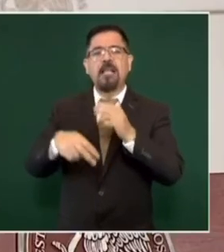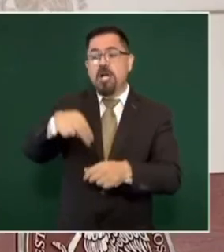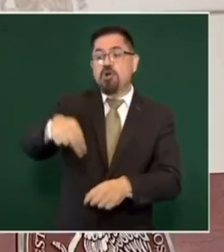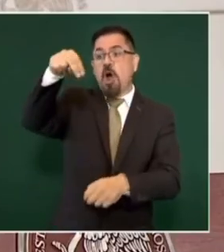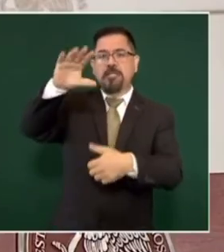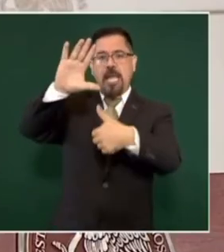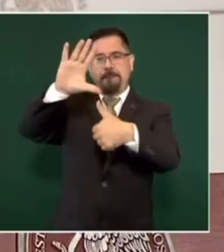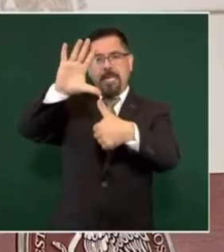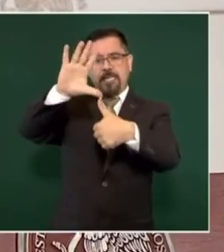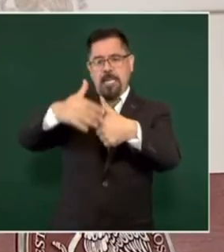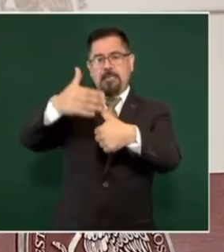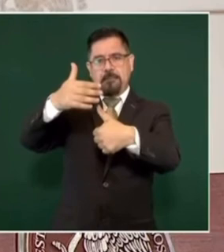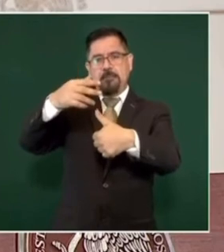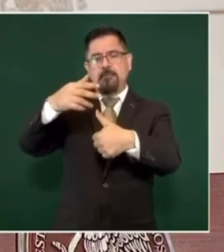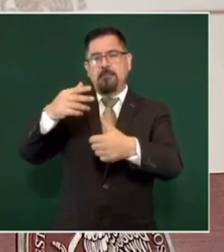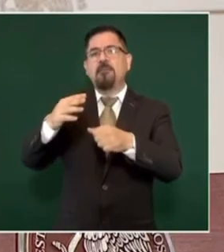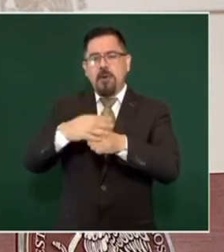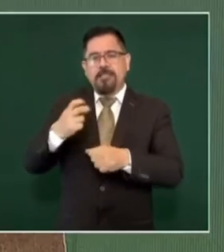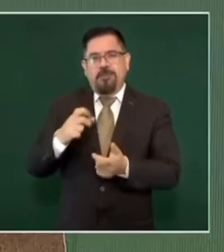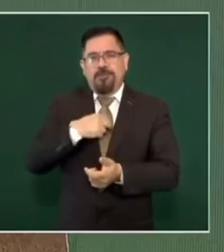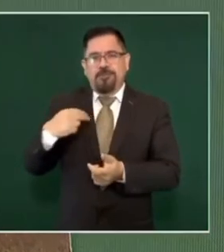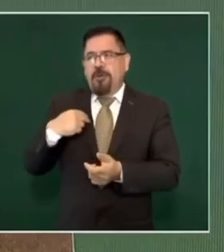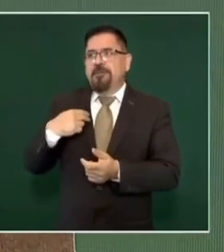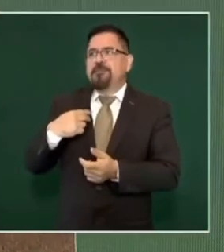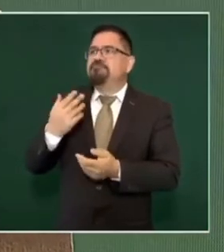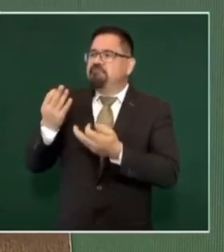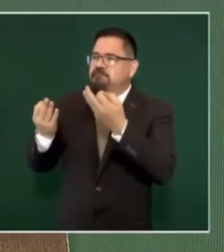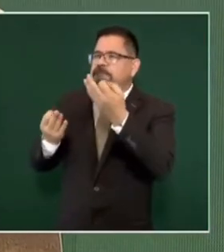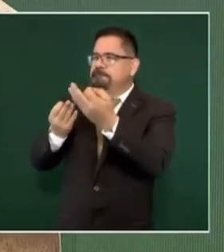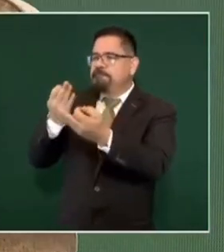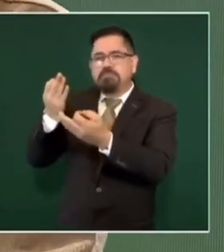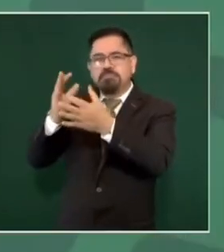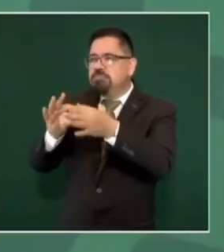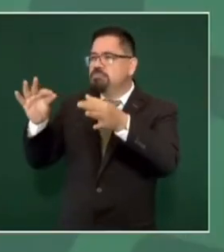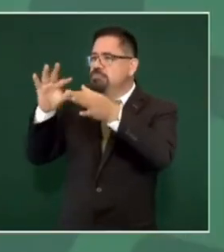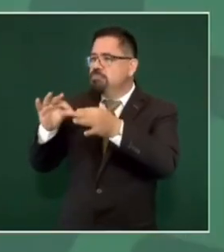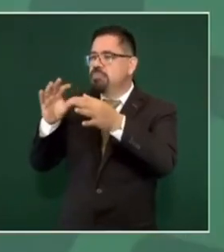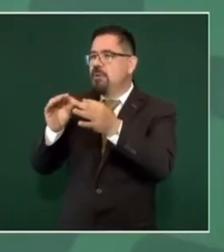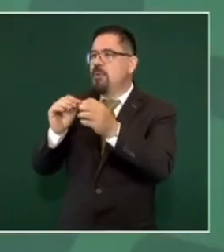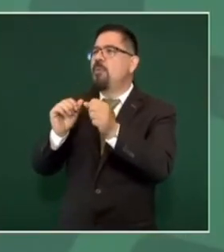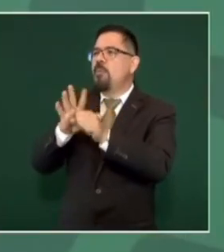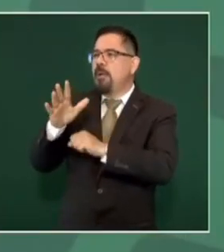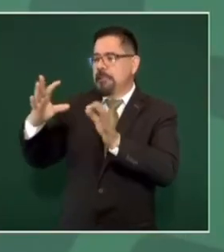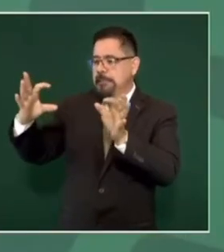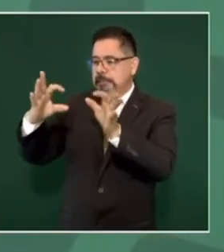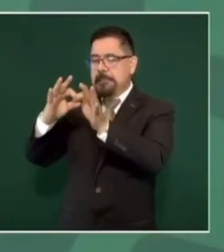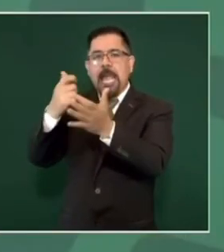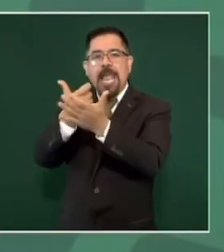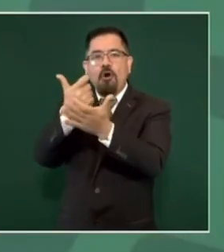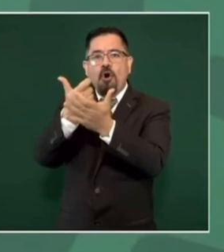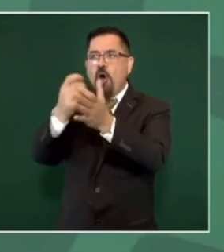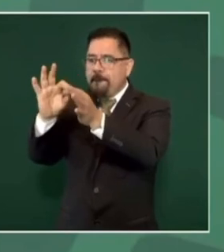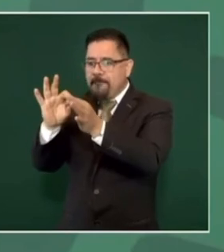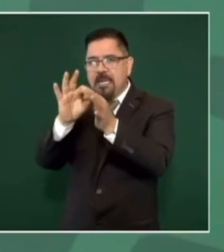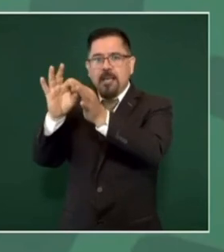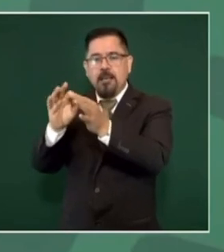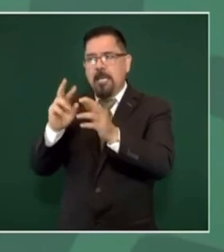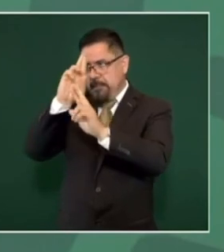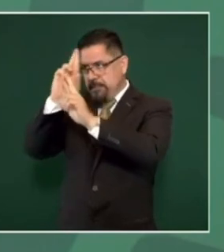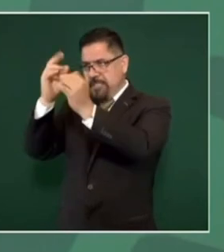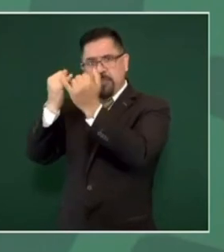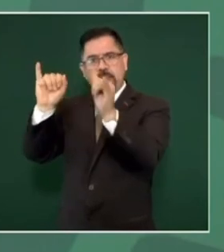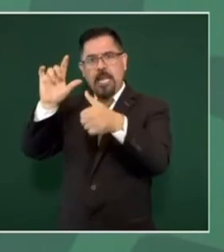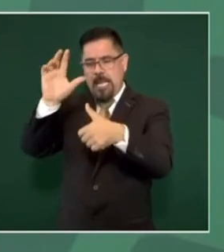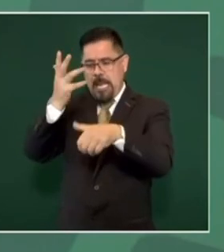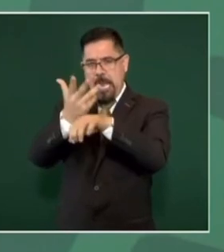Y estamos incluso planteando que lo que más conviene no sólo es la integración económica con respeto a nuestras soberanías en